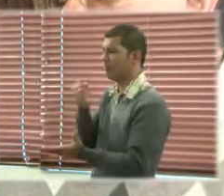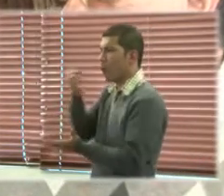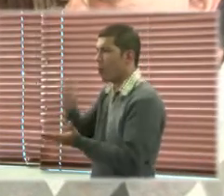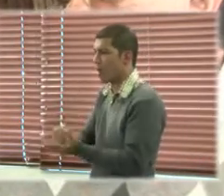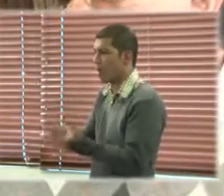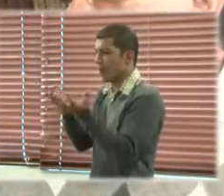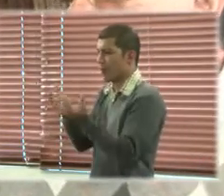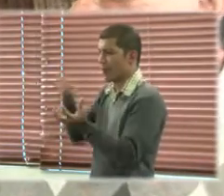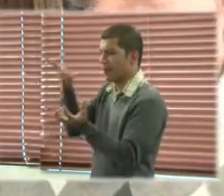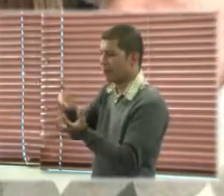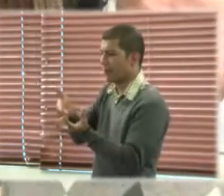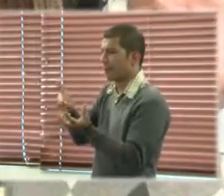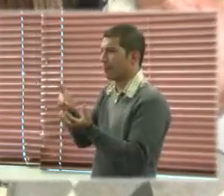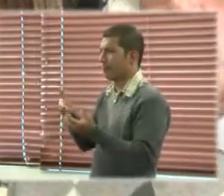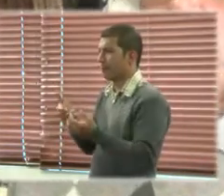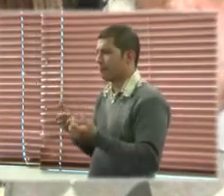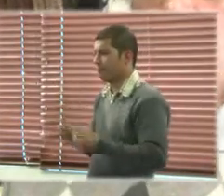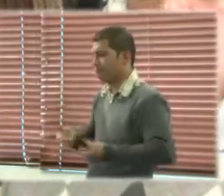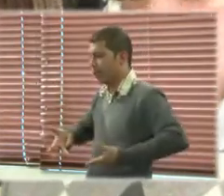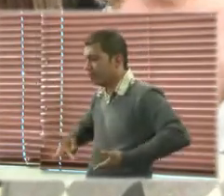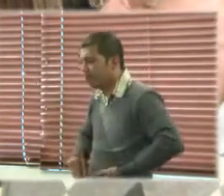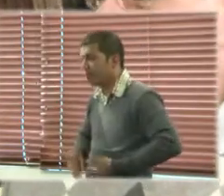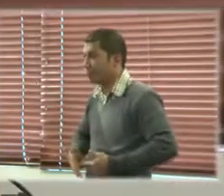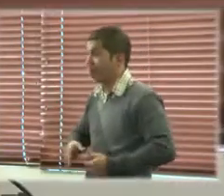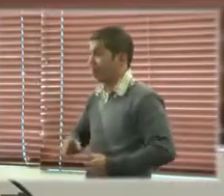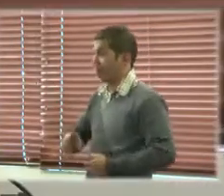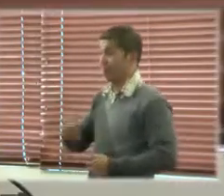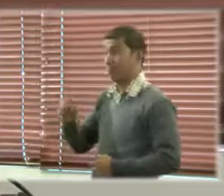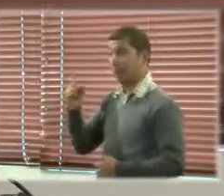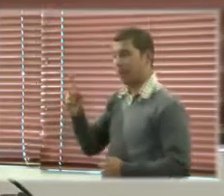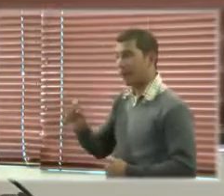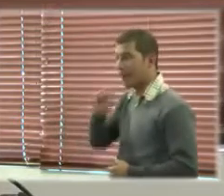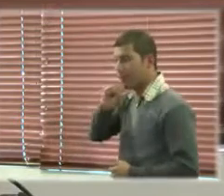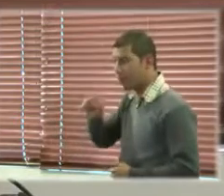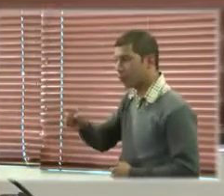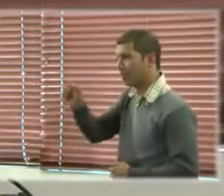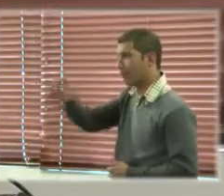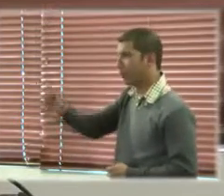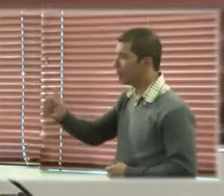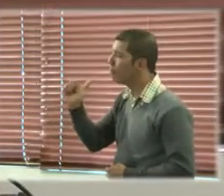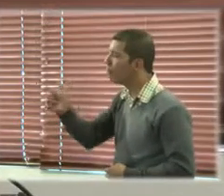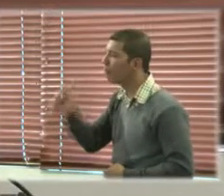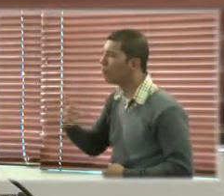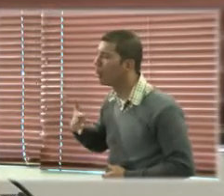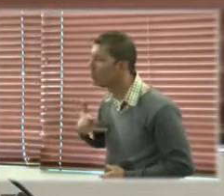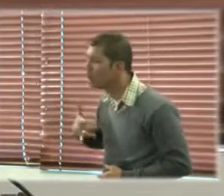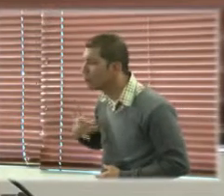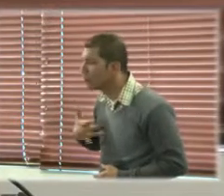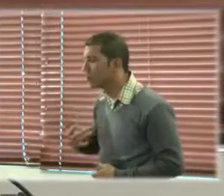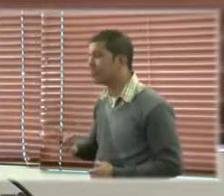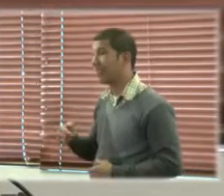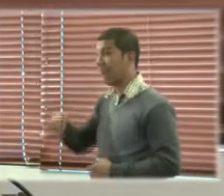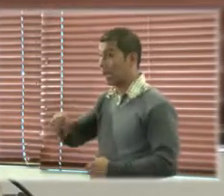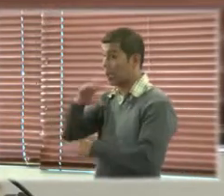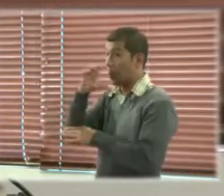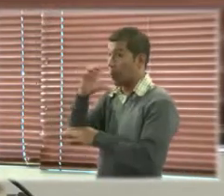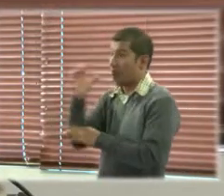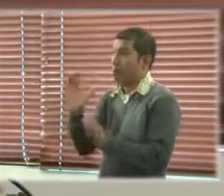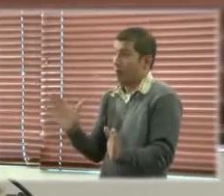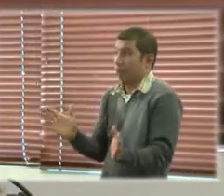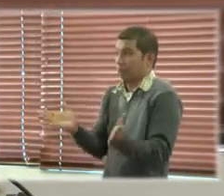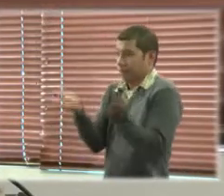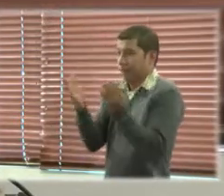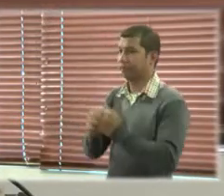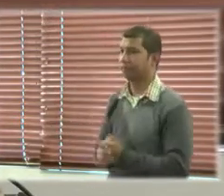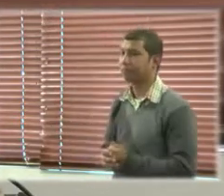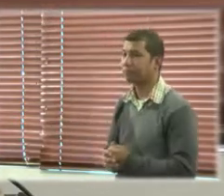el consentimiento de las personas aquí ya hay un avance bastante importante y nosotros como Handicap pues no